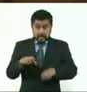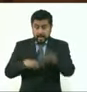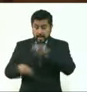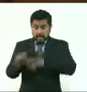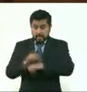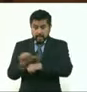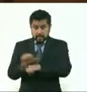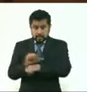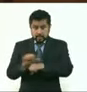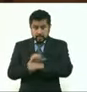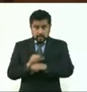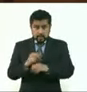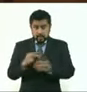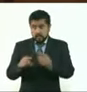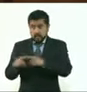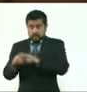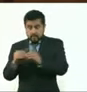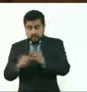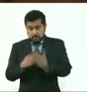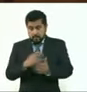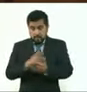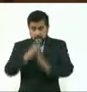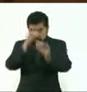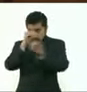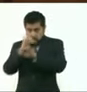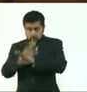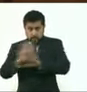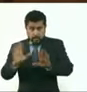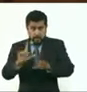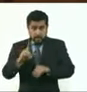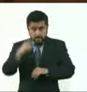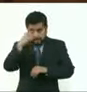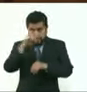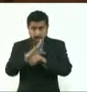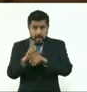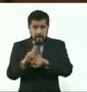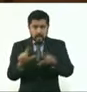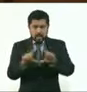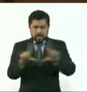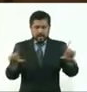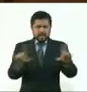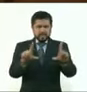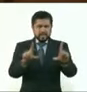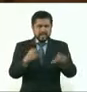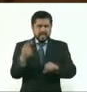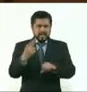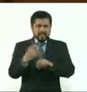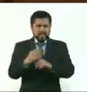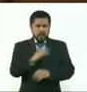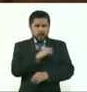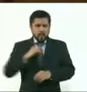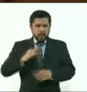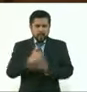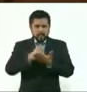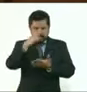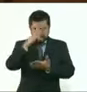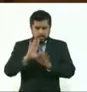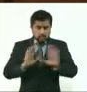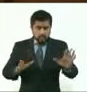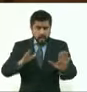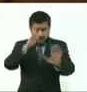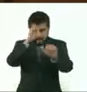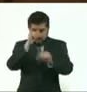de la multa, el reemplacamiento para los residentes de la capital? ¿Cómo, a qué acuerdo llegaron?